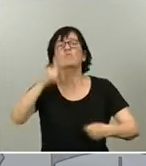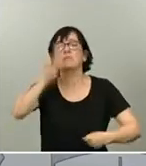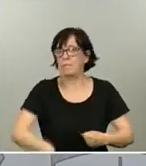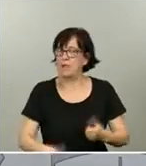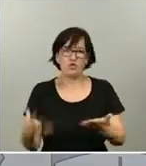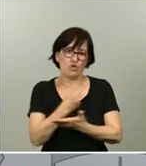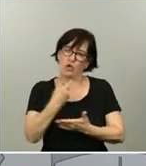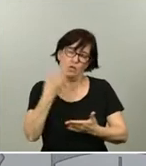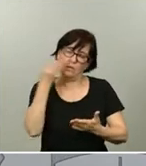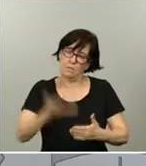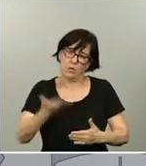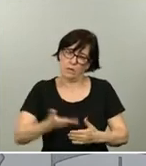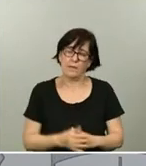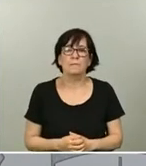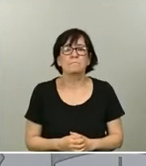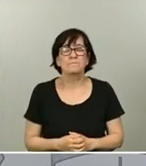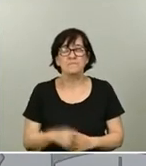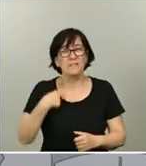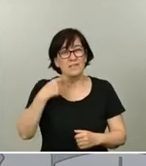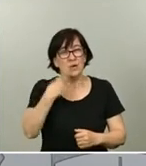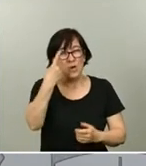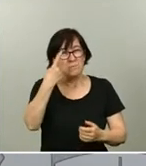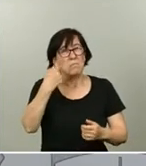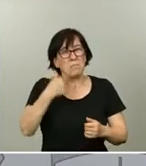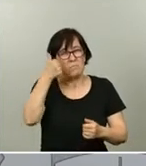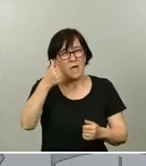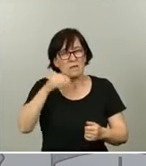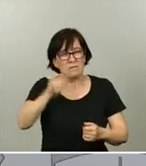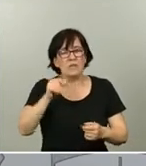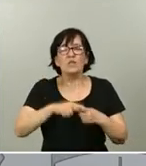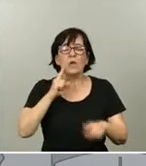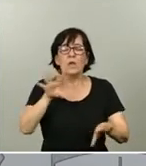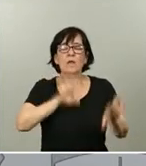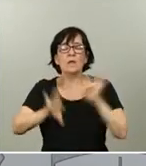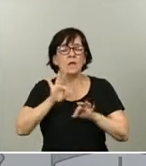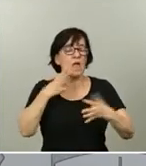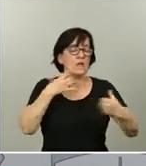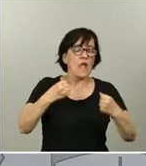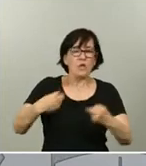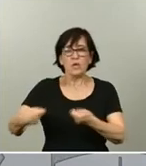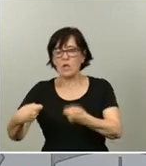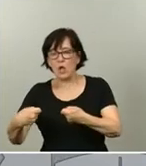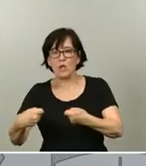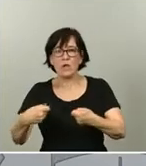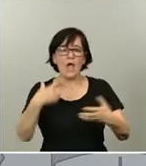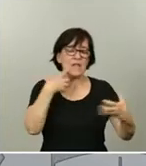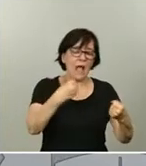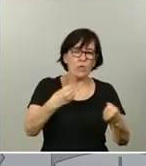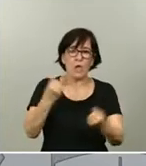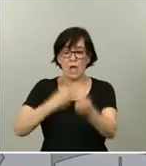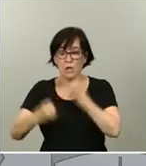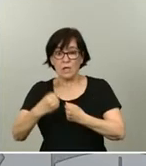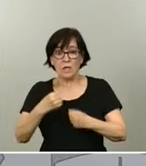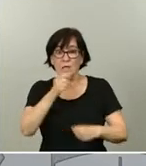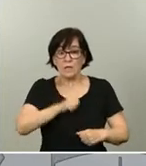más de una ocasión he insistido en que no hay que elegir entre salud y negocio, entre salud y economía, porque si se sacrifica la salud